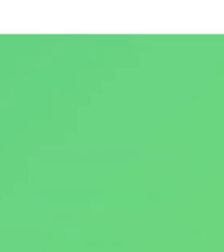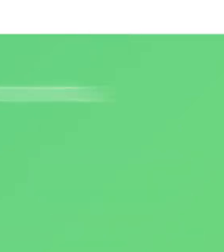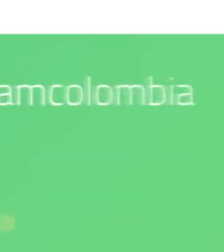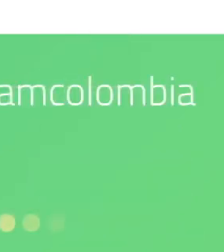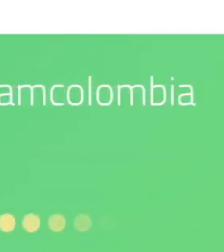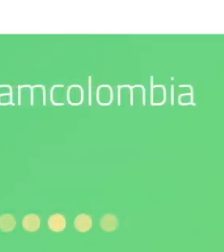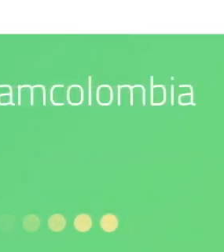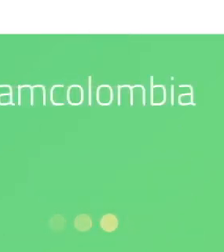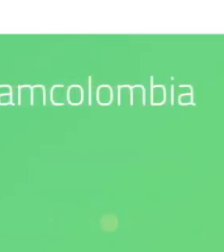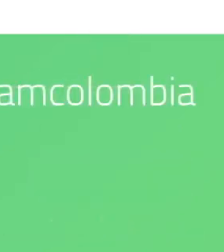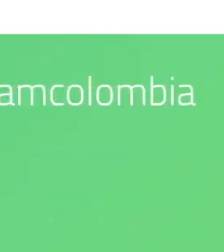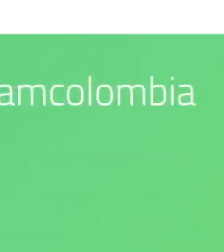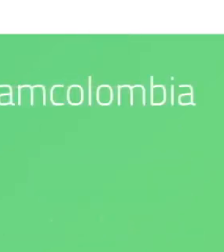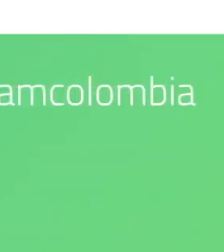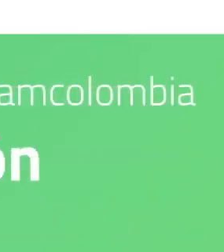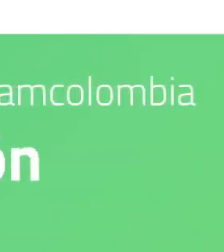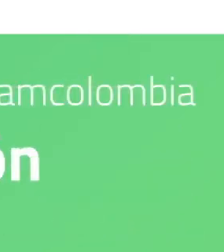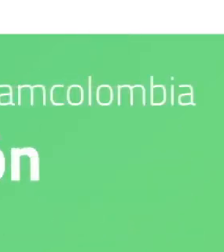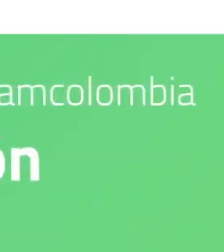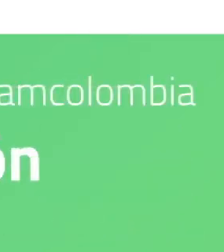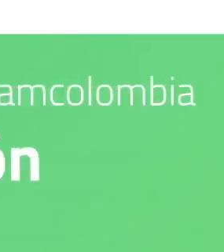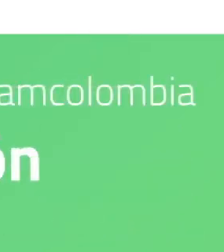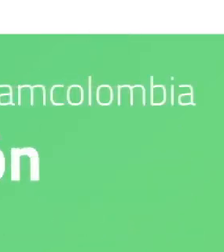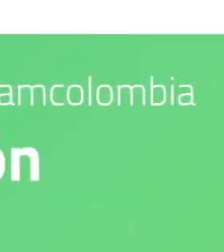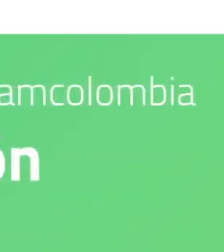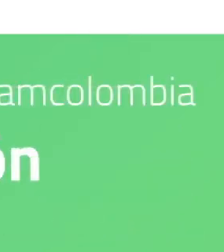ambiente. IDEAM es confianza y prevención.